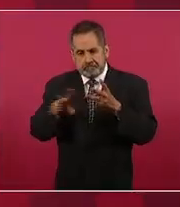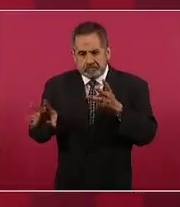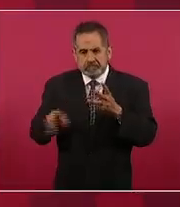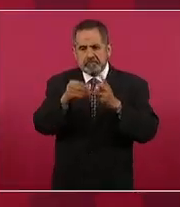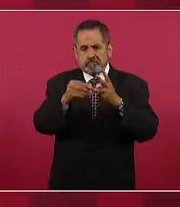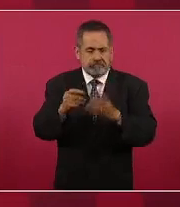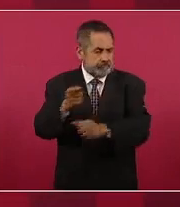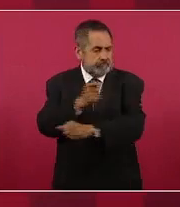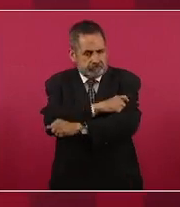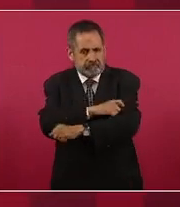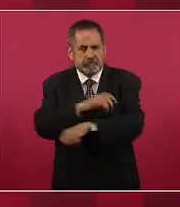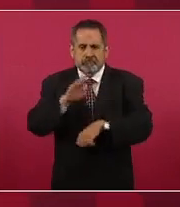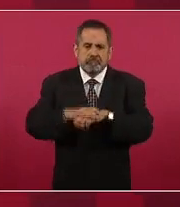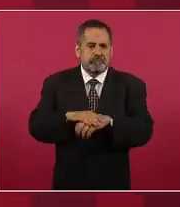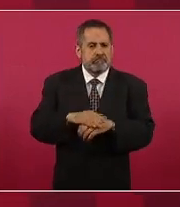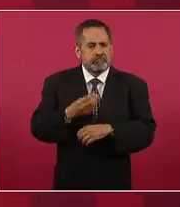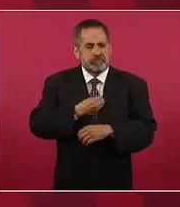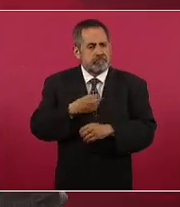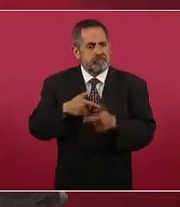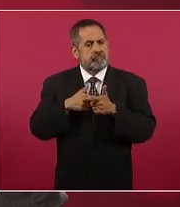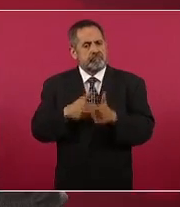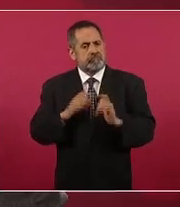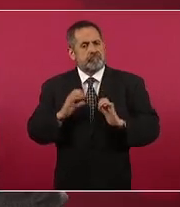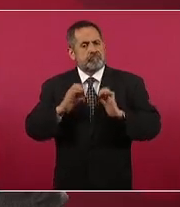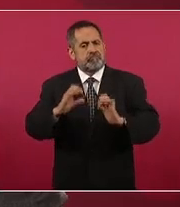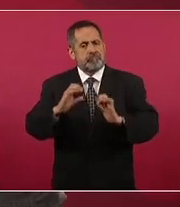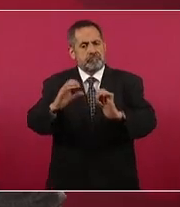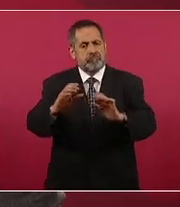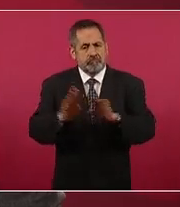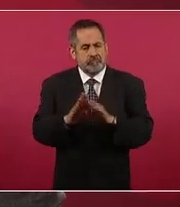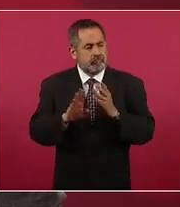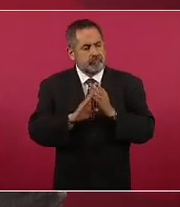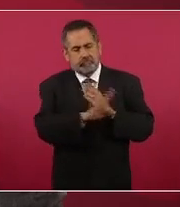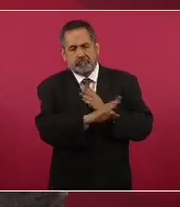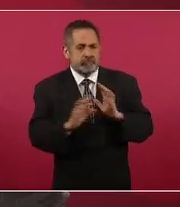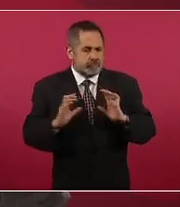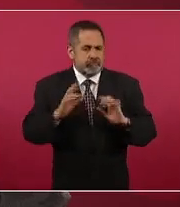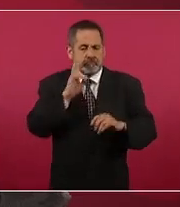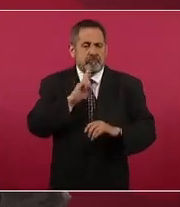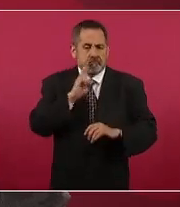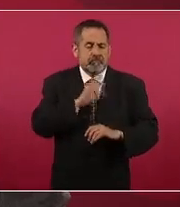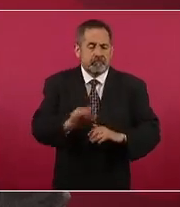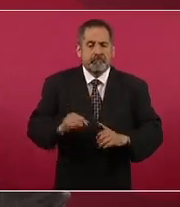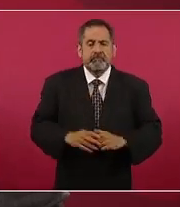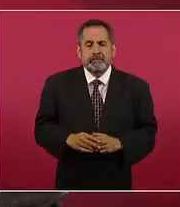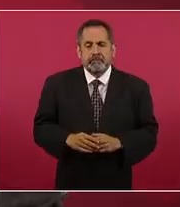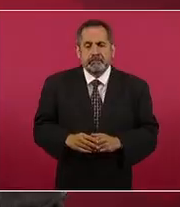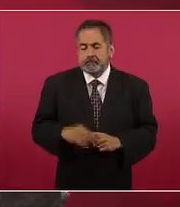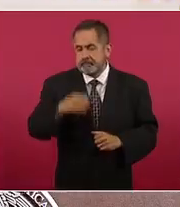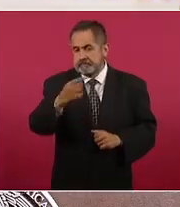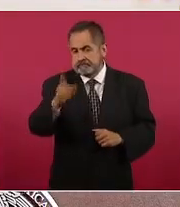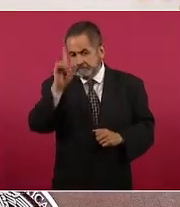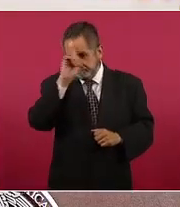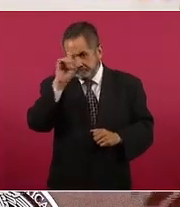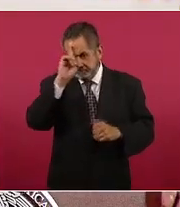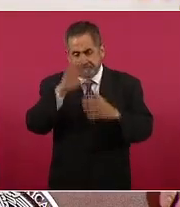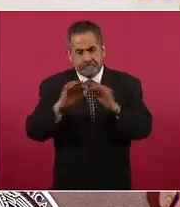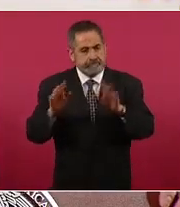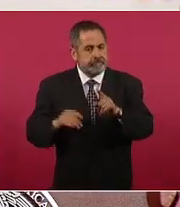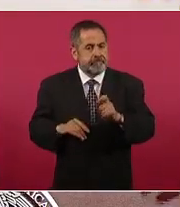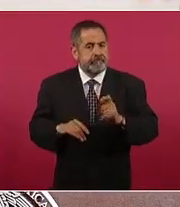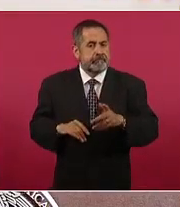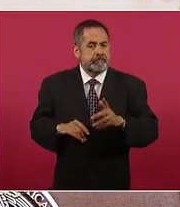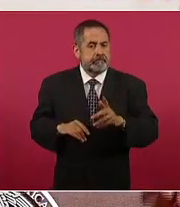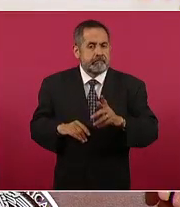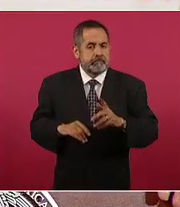mantener más amplio tiempo la inmunidad ahora aquí les recuerdo que también no es nuestro único